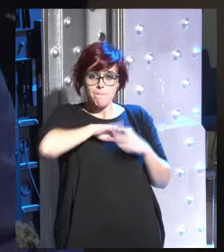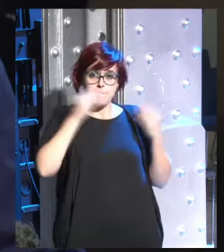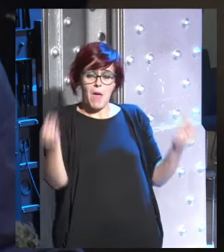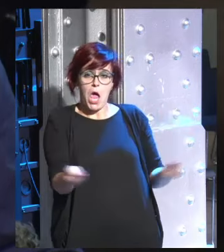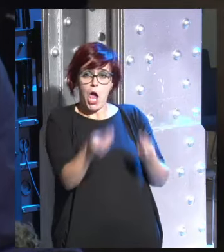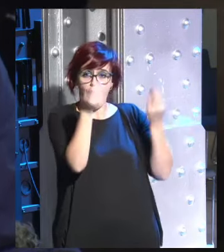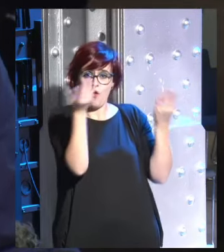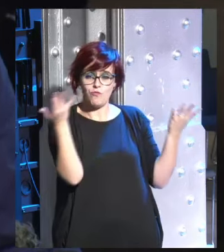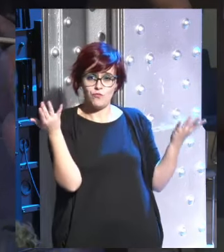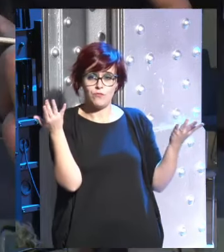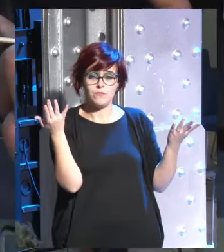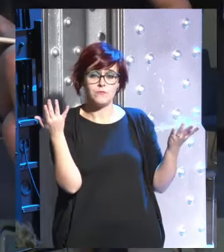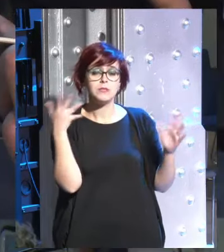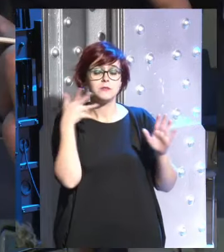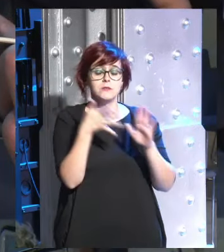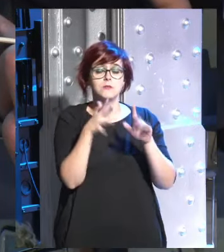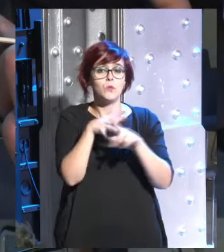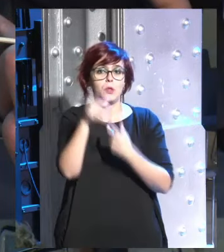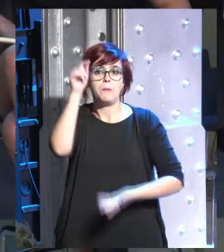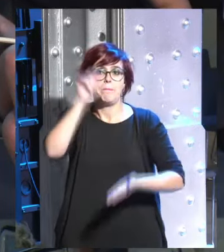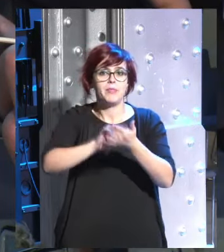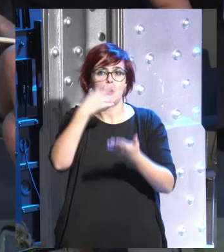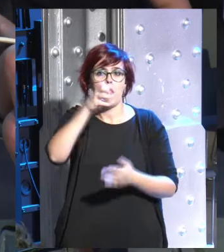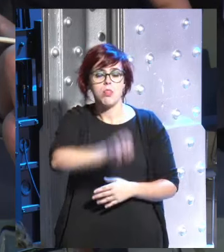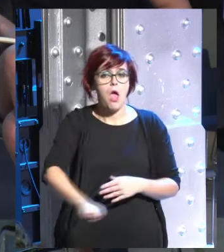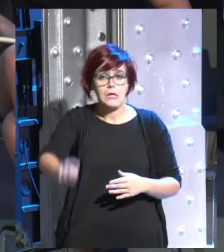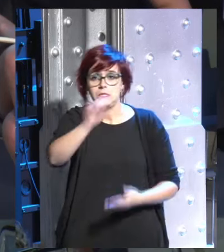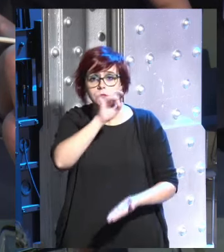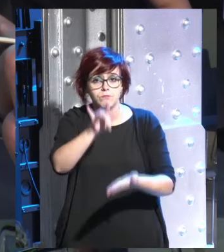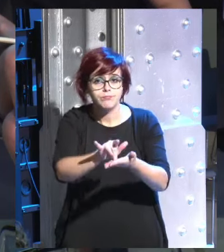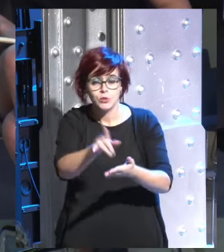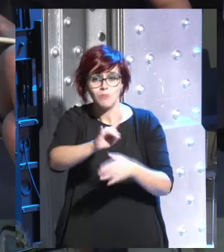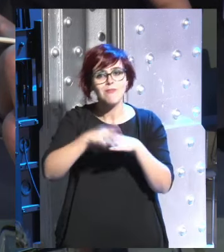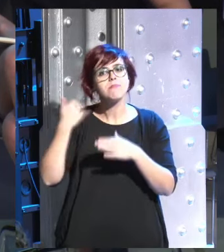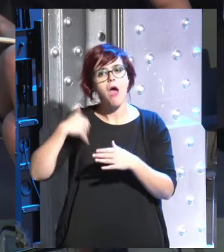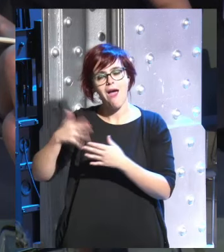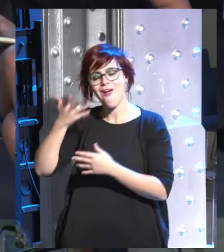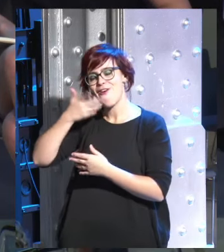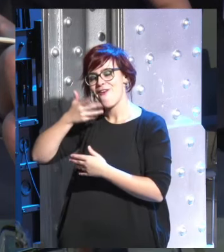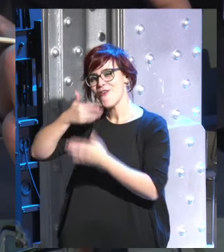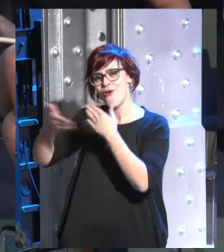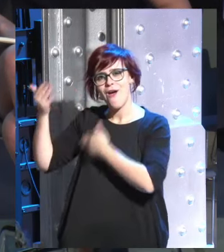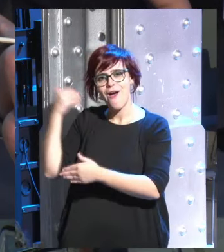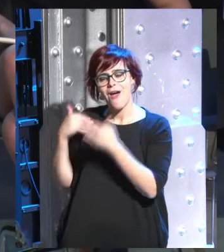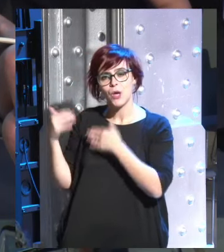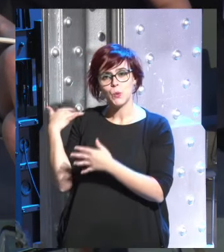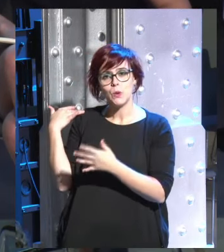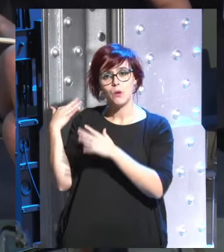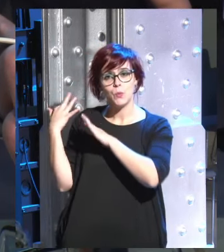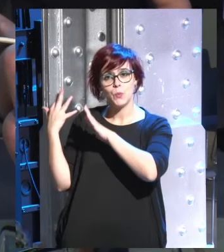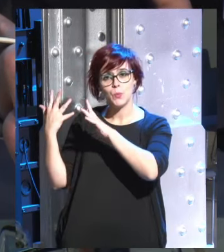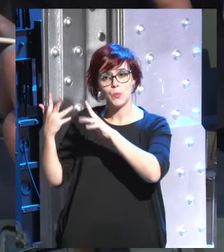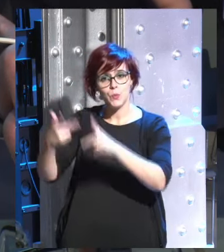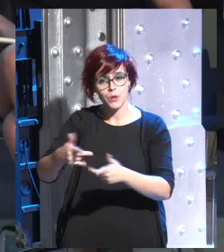nos conocemos no es algo que vaya a ocurrir de repente dentro de 40 años ya está sucediendo y ya está sucediendo debido